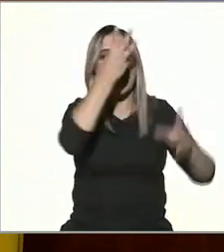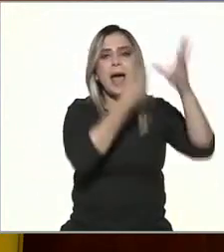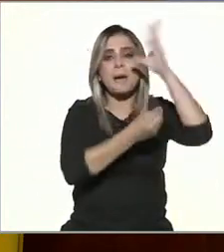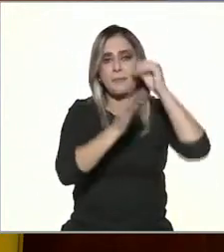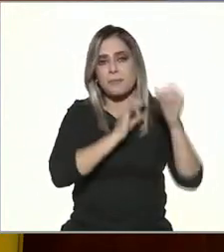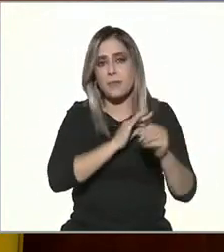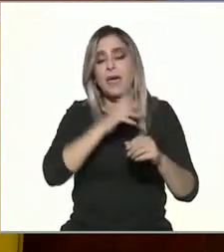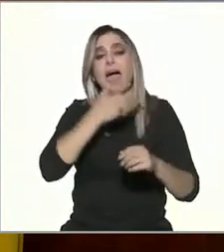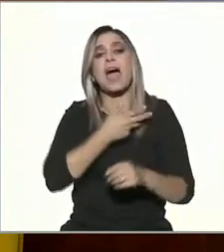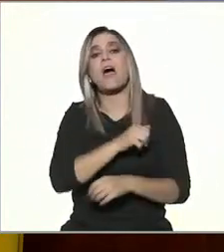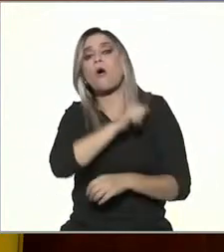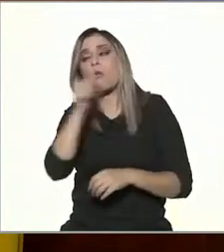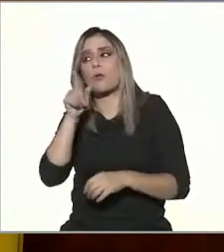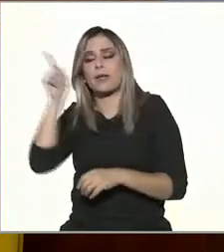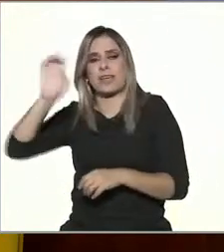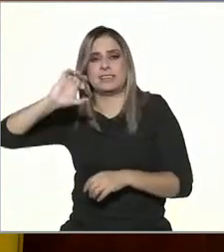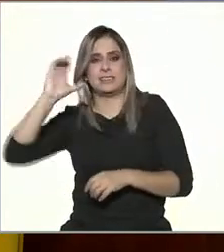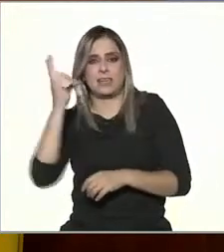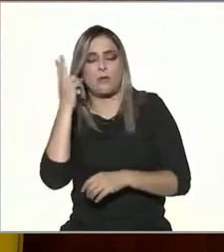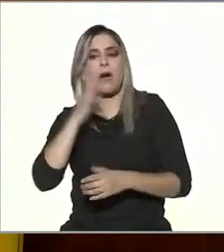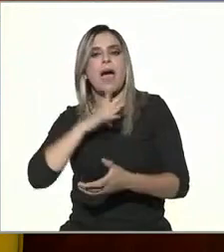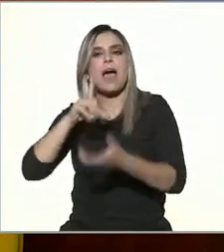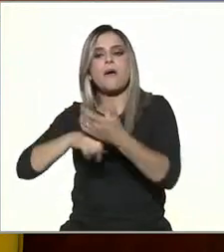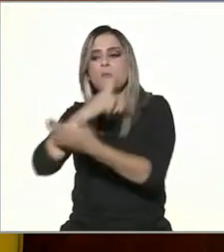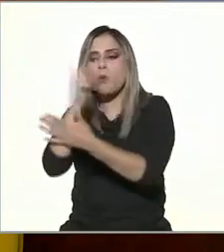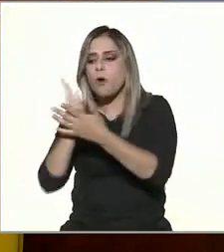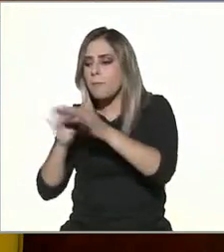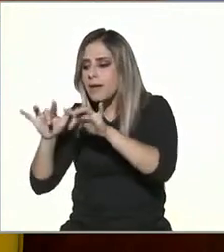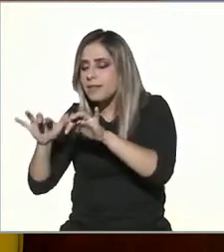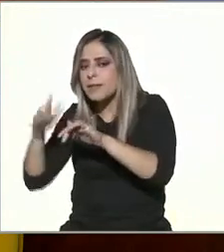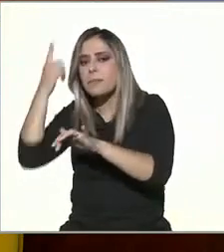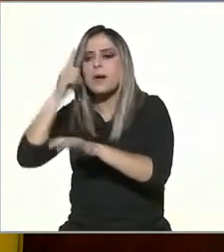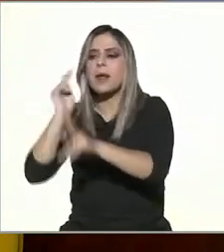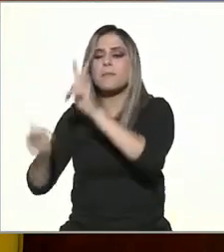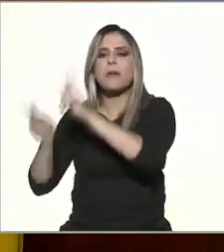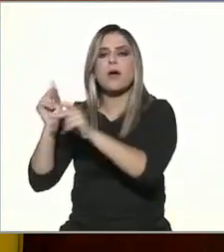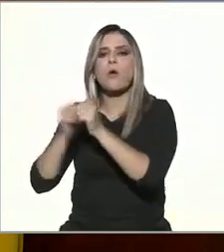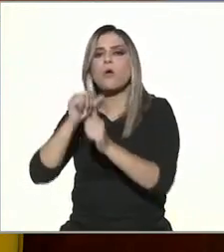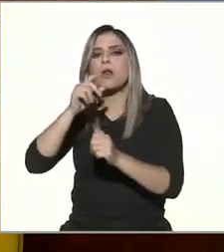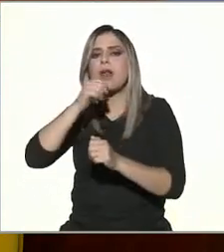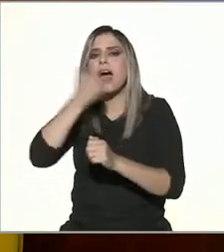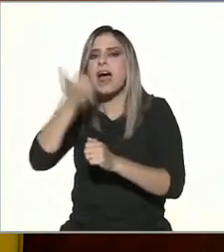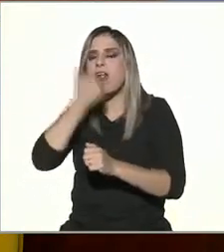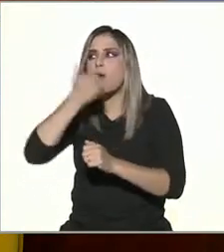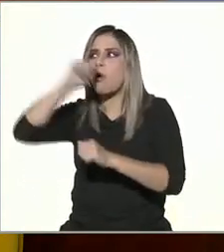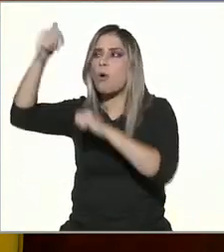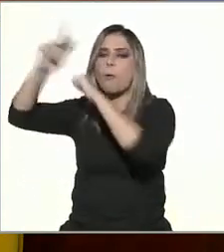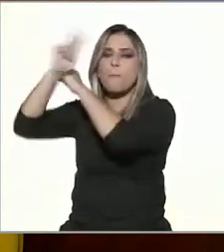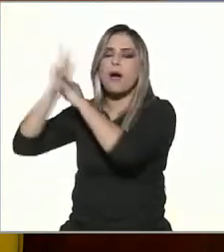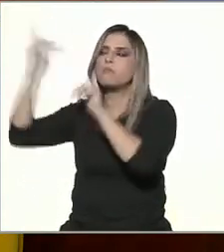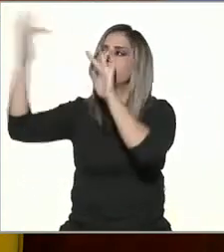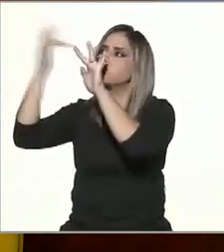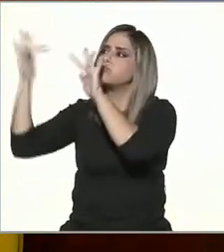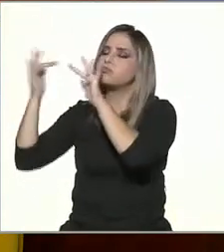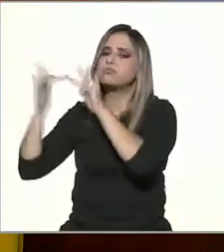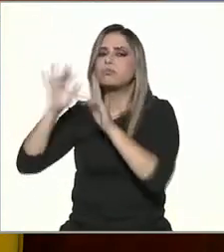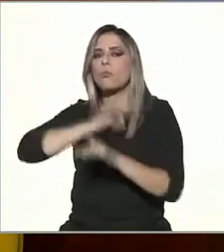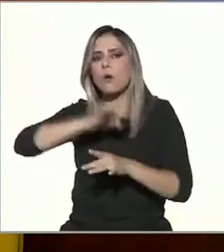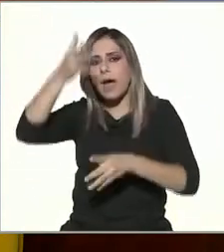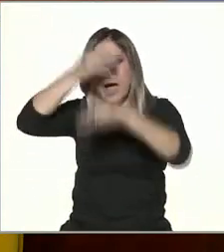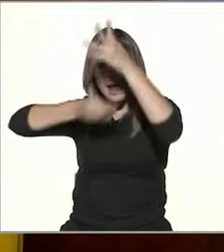programa que tiene la UNAM, para que los alumnos puedan interactuar con alumnos de otros países y así aprender idiomas.